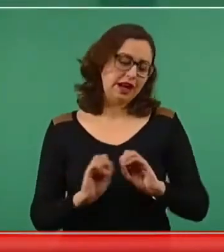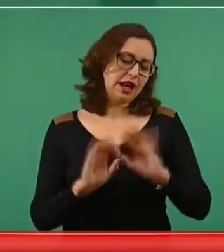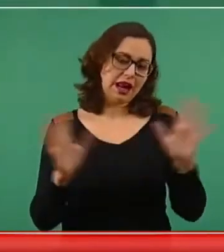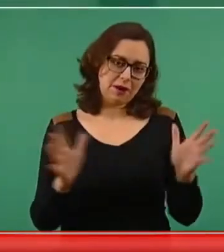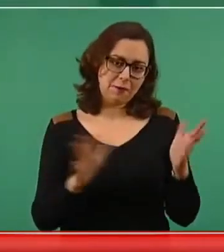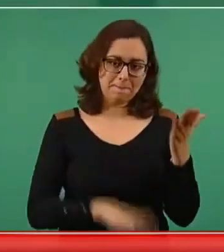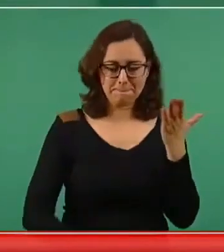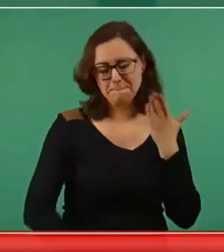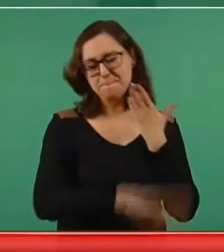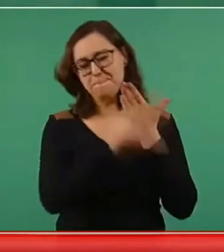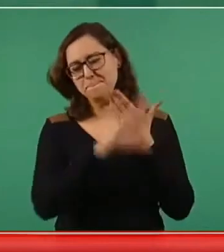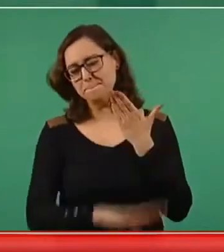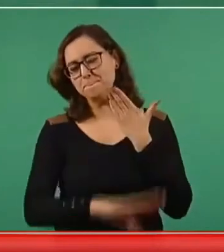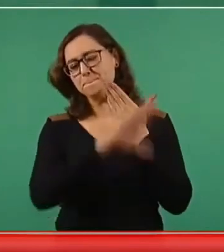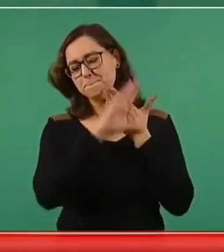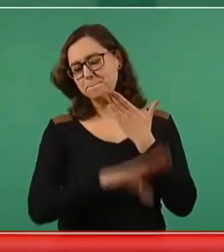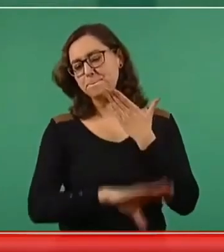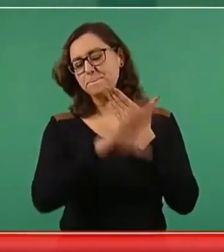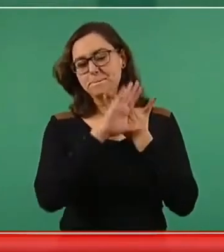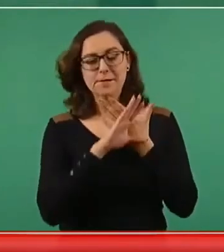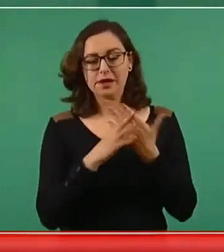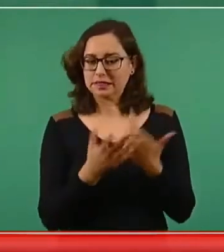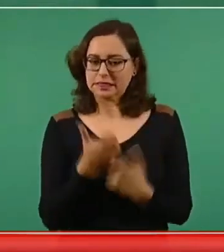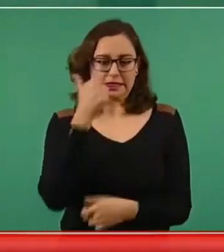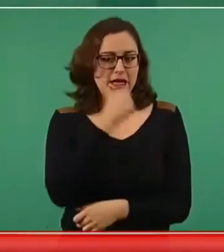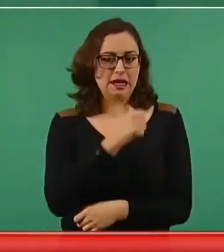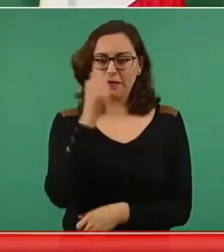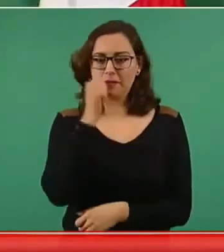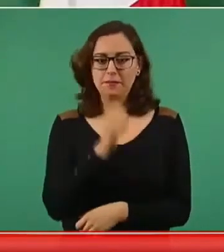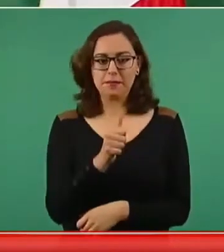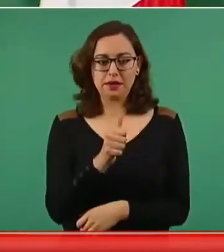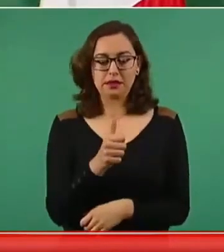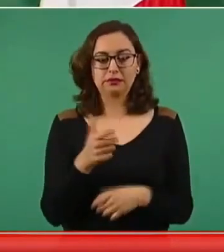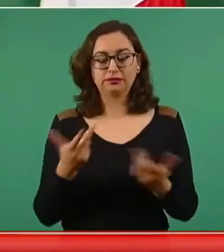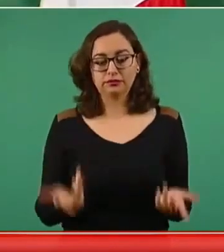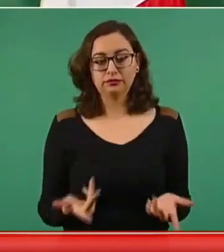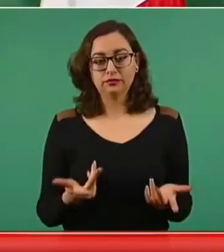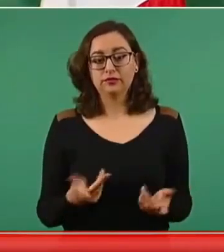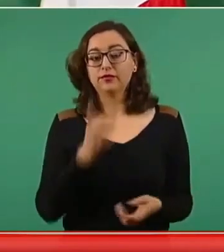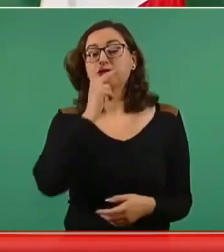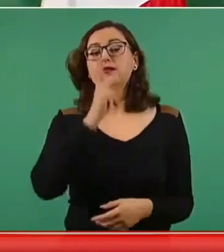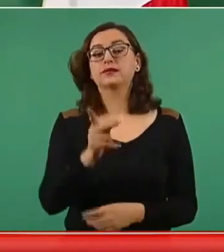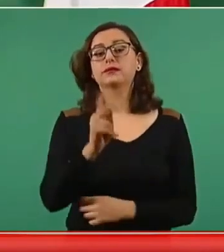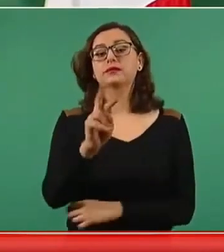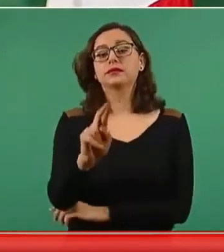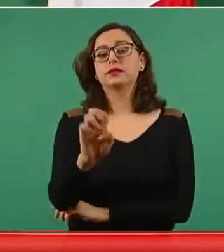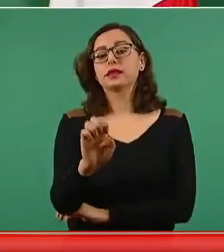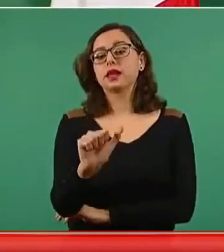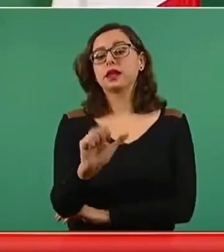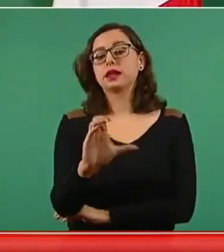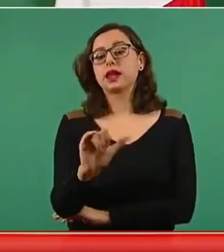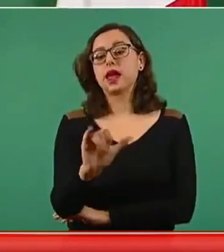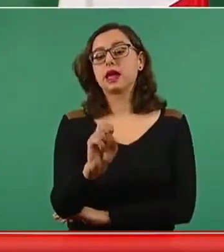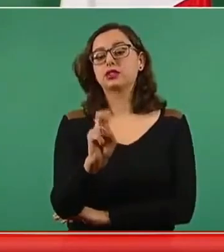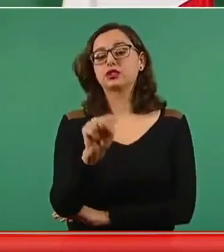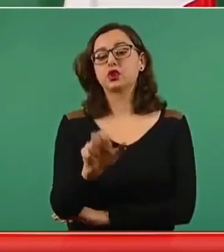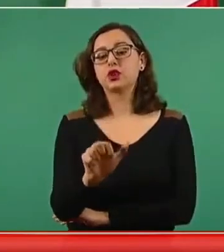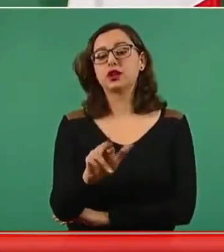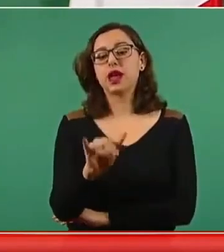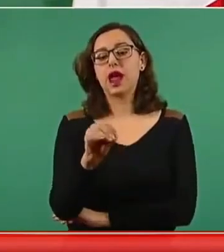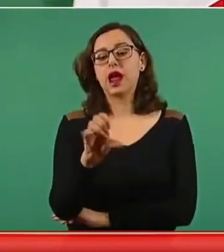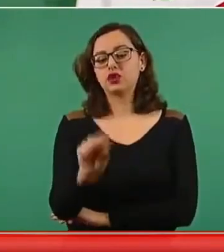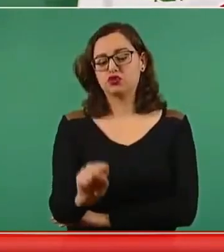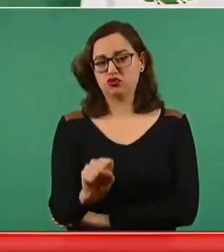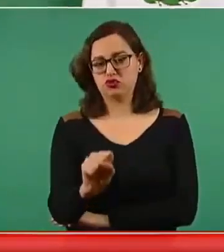De ahí que se hable de reaccionarios, de ahí viene el